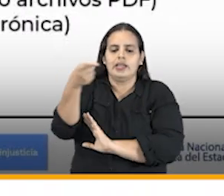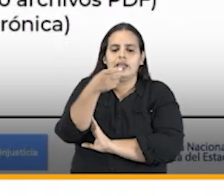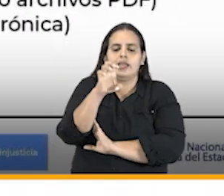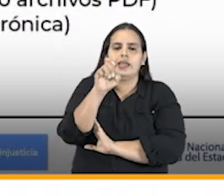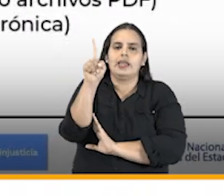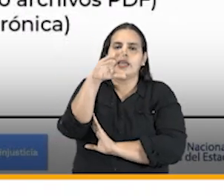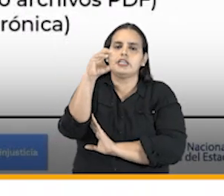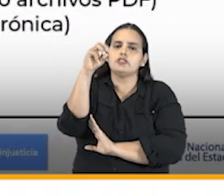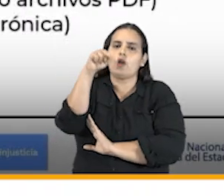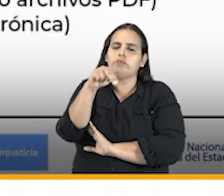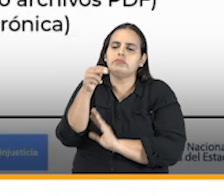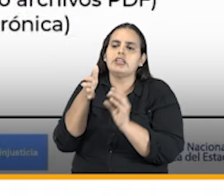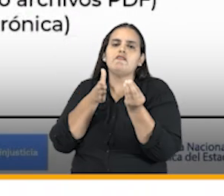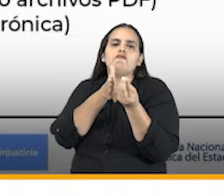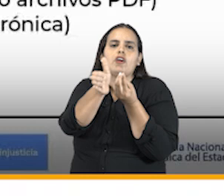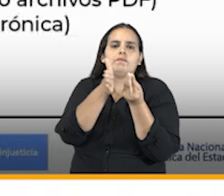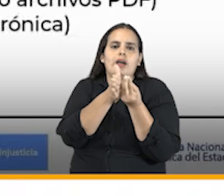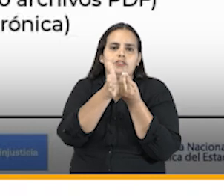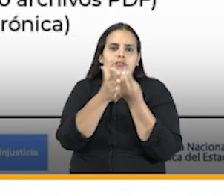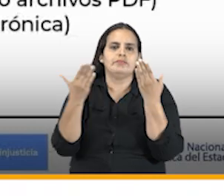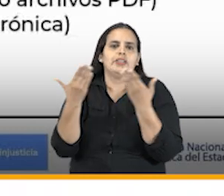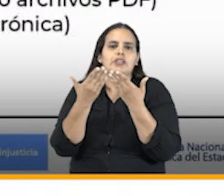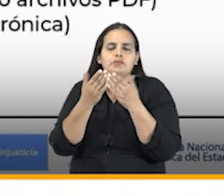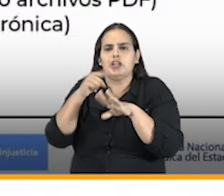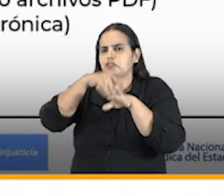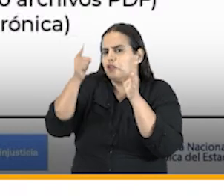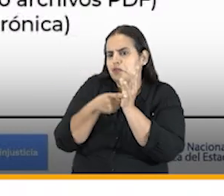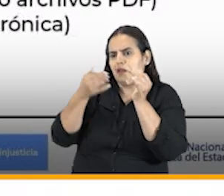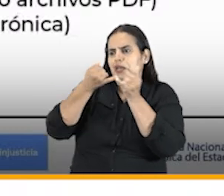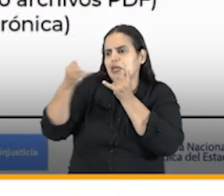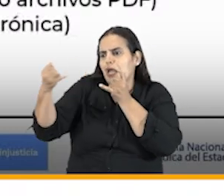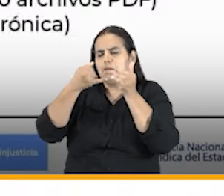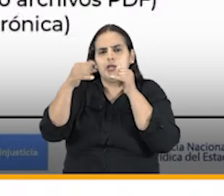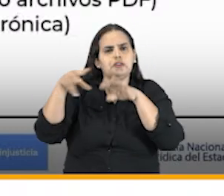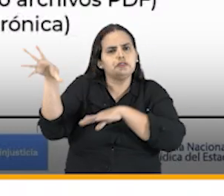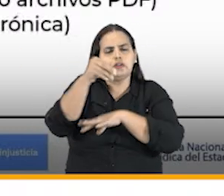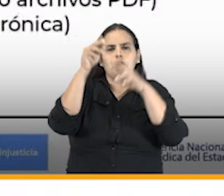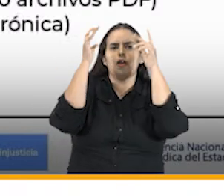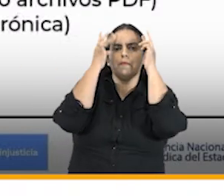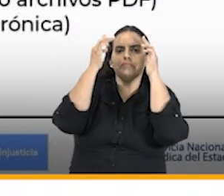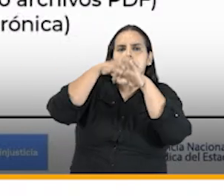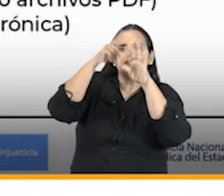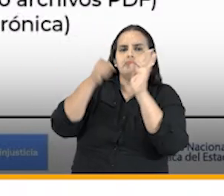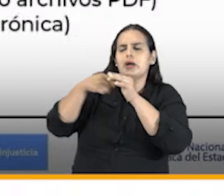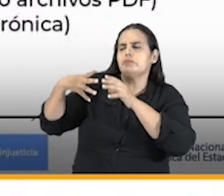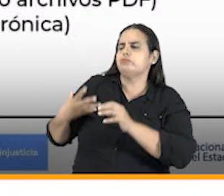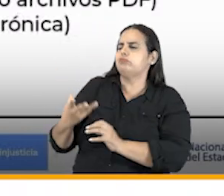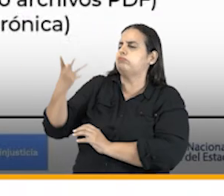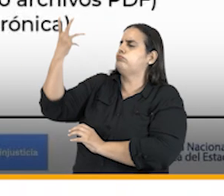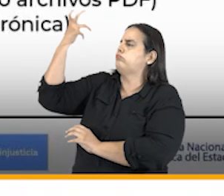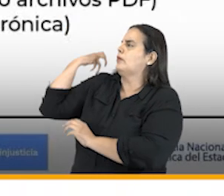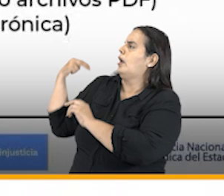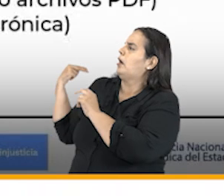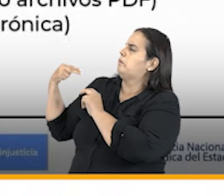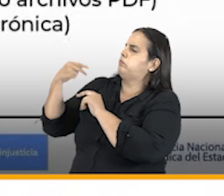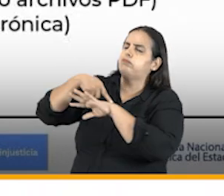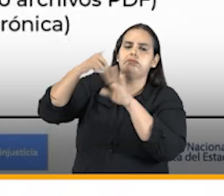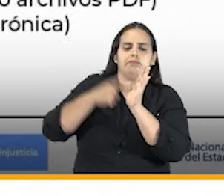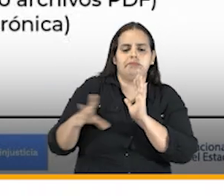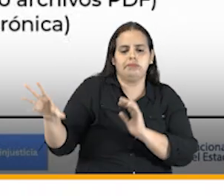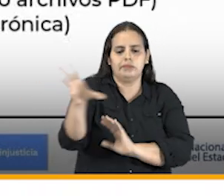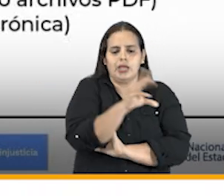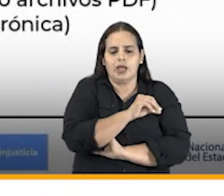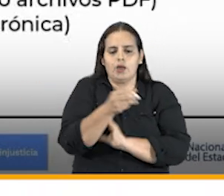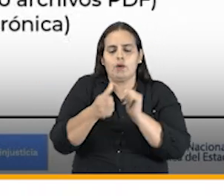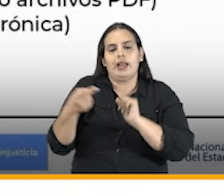de información de los estudios de los lineamientos y de los conceptos que ha desarrollado a lo largo de su historia la agencia el GLPI que es